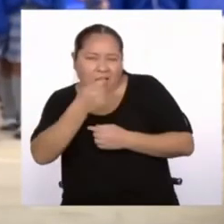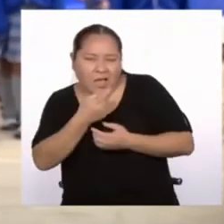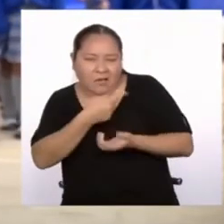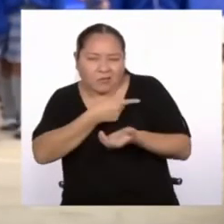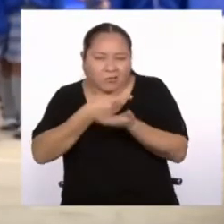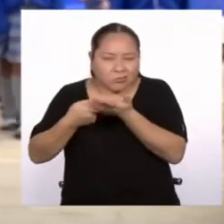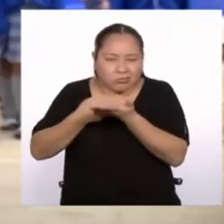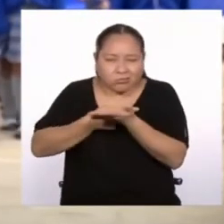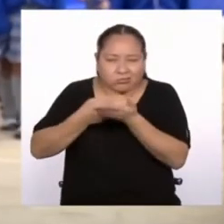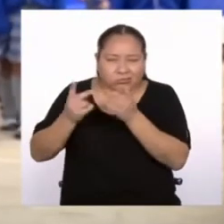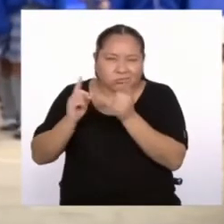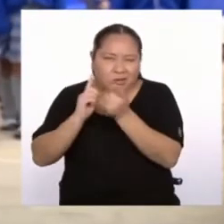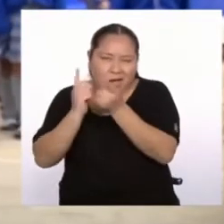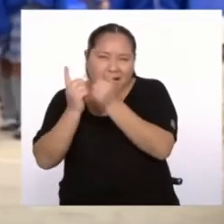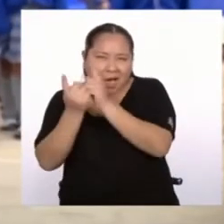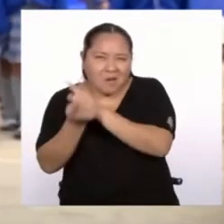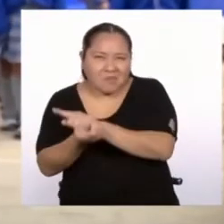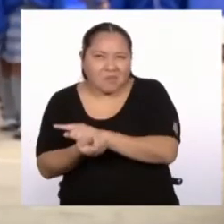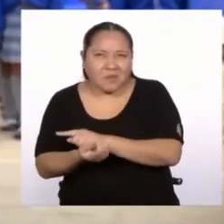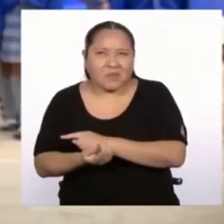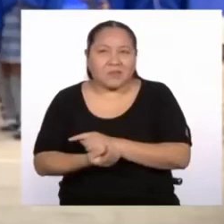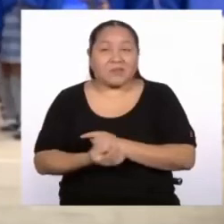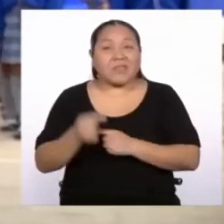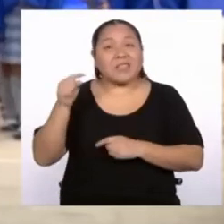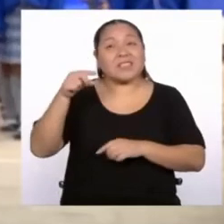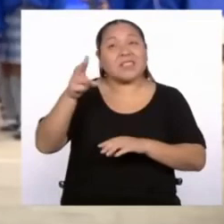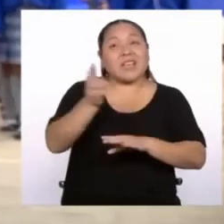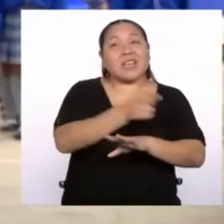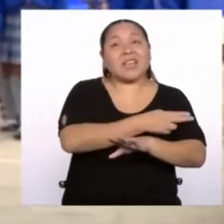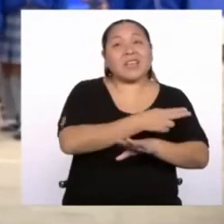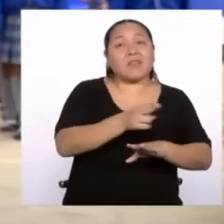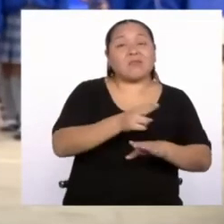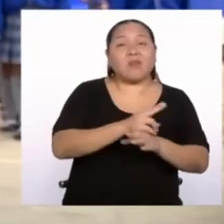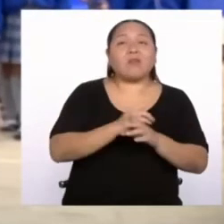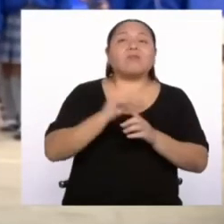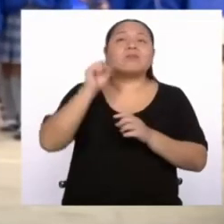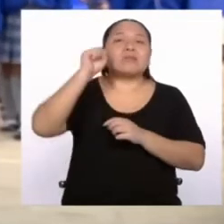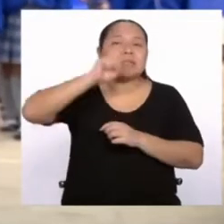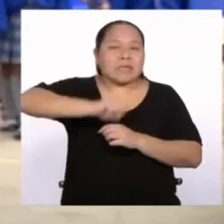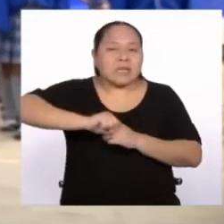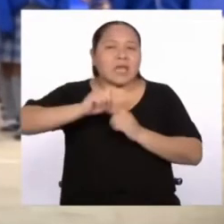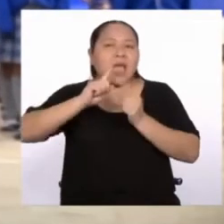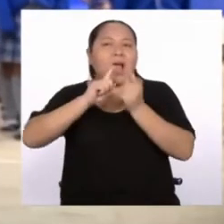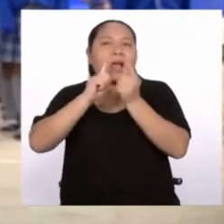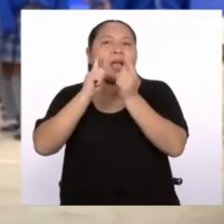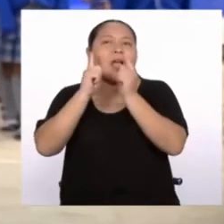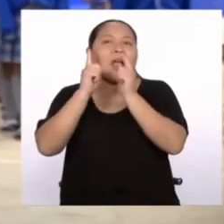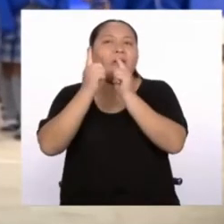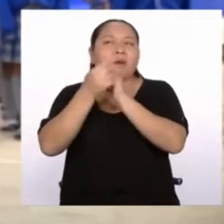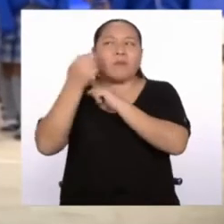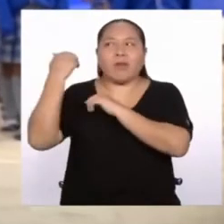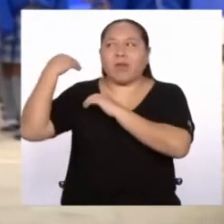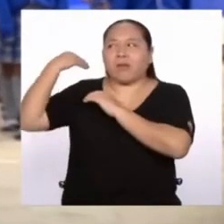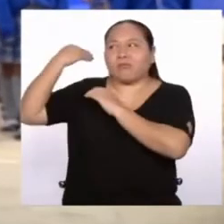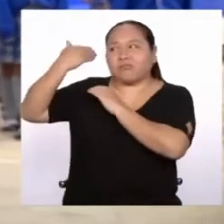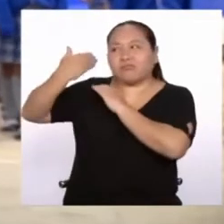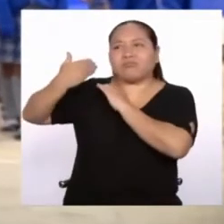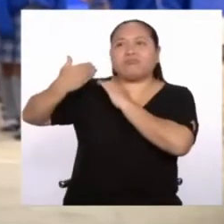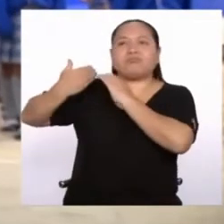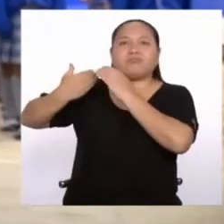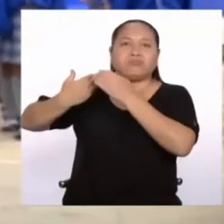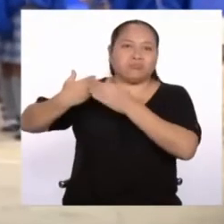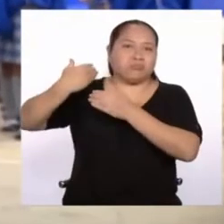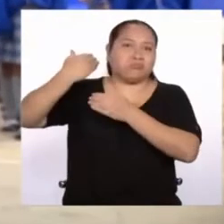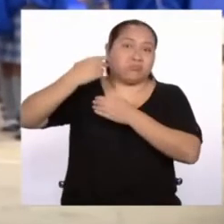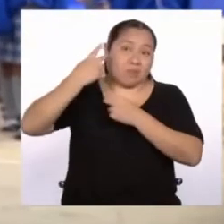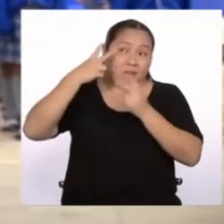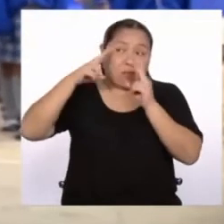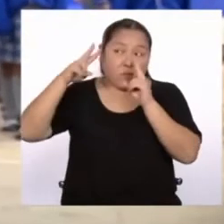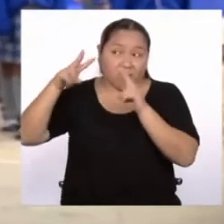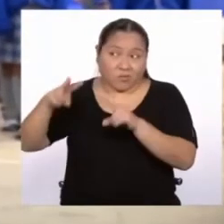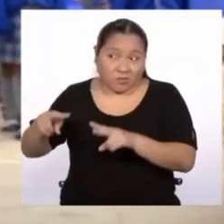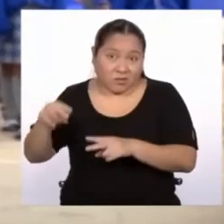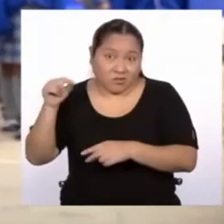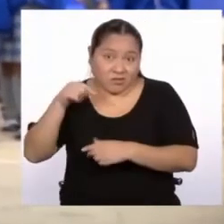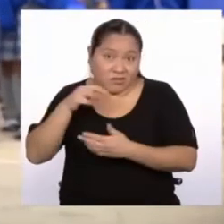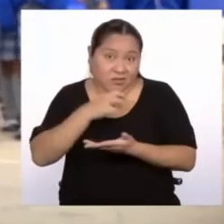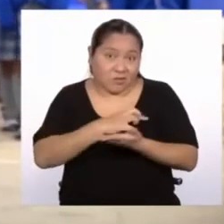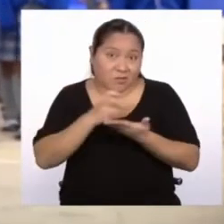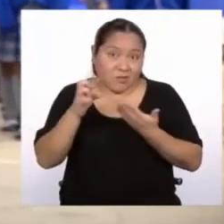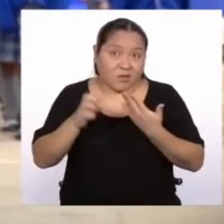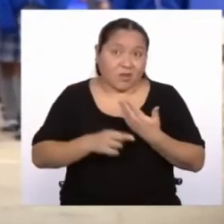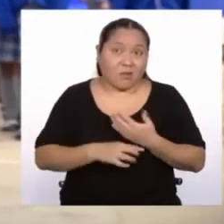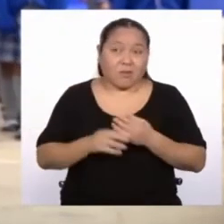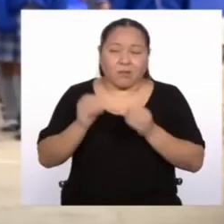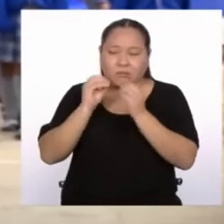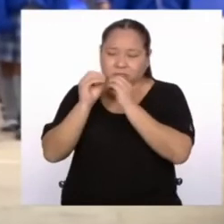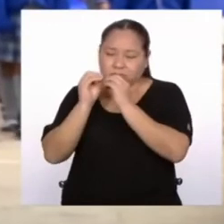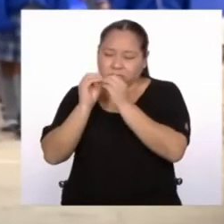dinámica. Nuestro himno ha sufrido transformaciones a lo largo de su existencia, como hemos visto en el programa, ¿no?